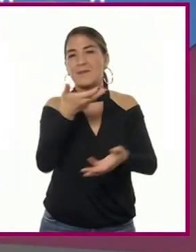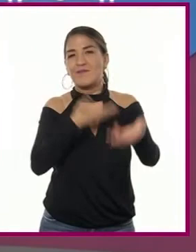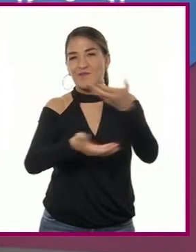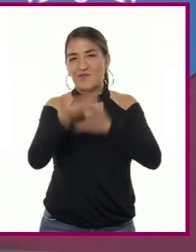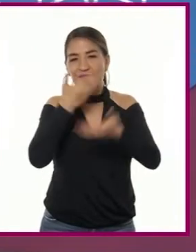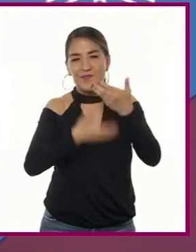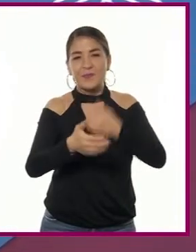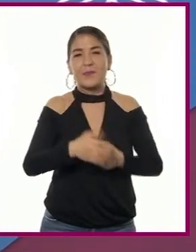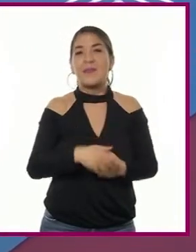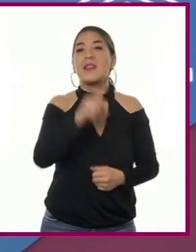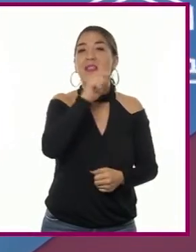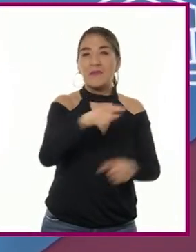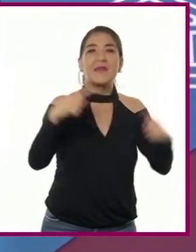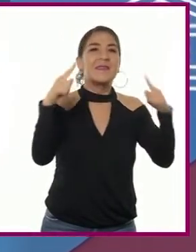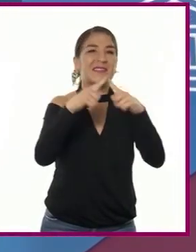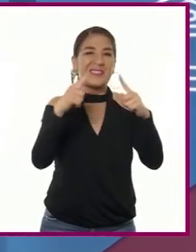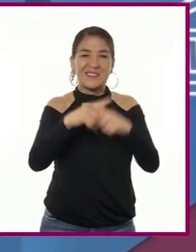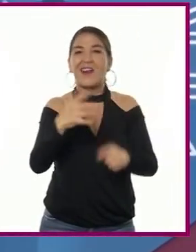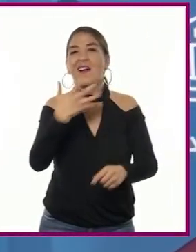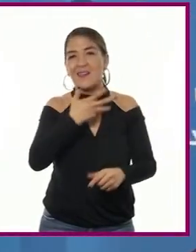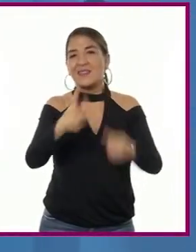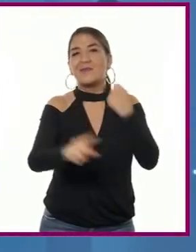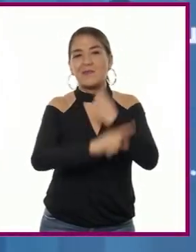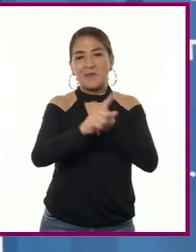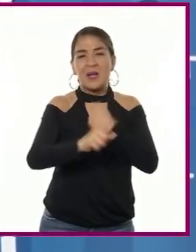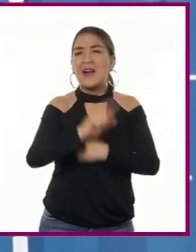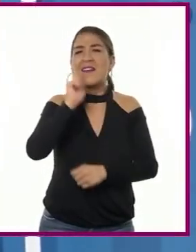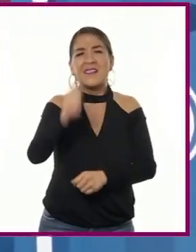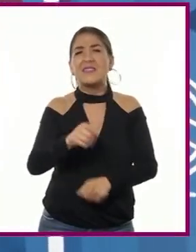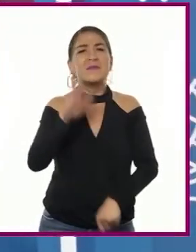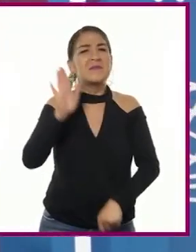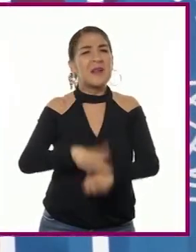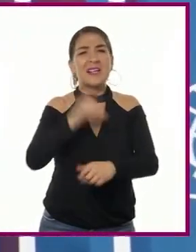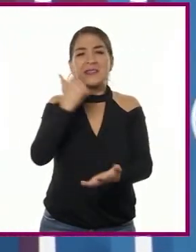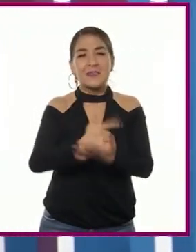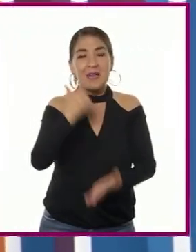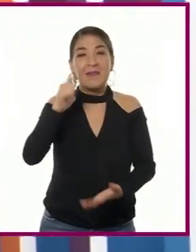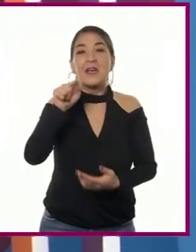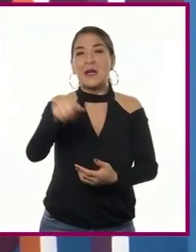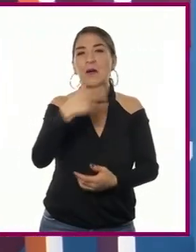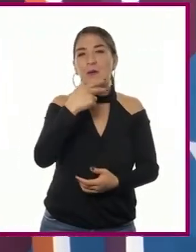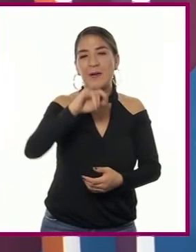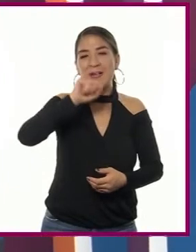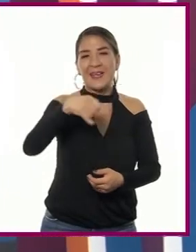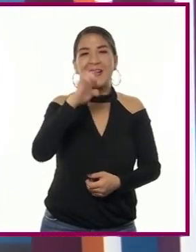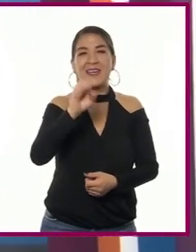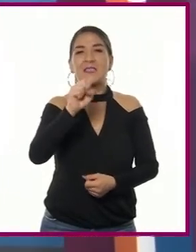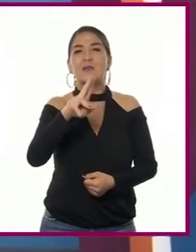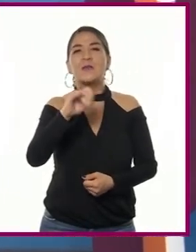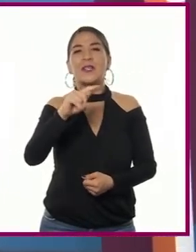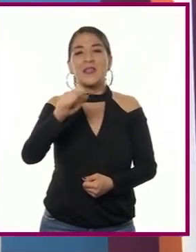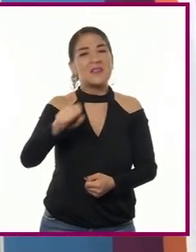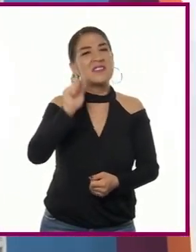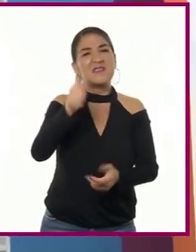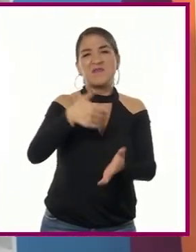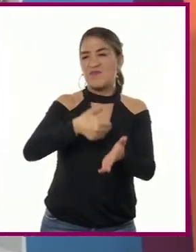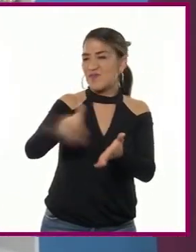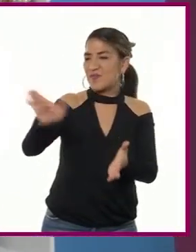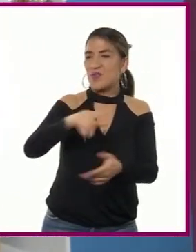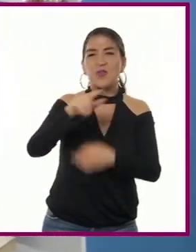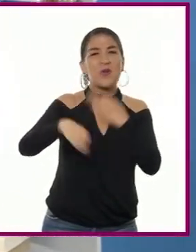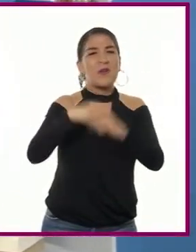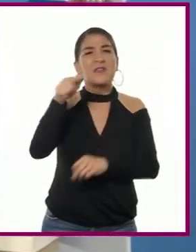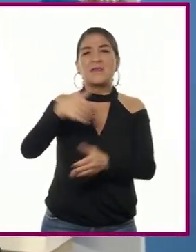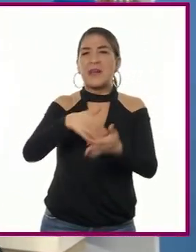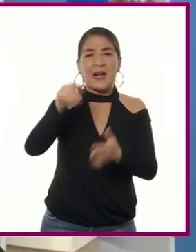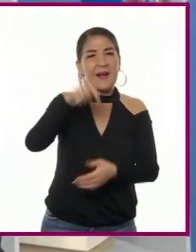Incluso la iglesia se vio afectada. El caso más sonado fue la expulsión de los jesuitas de todos los territorios de la corona española en